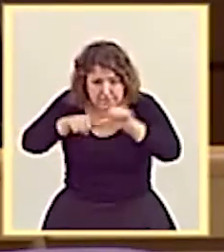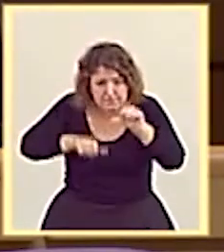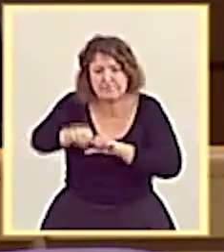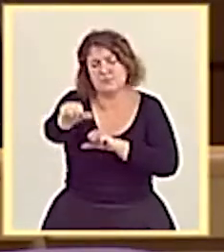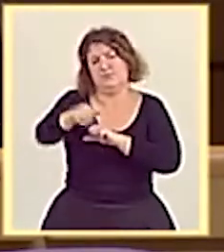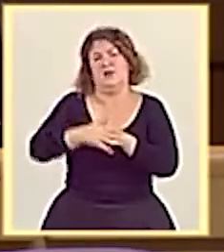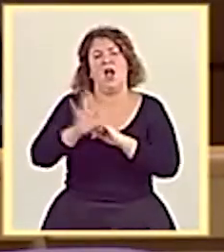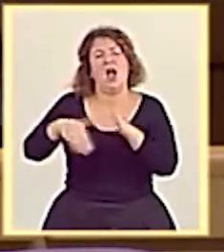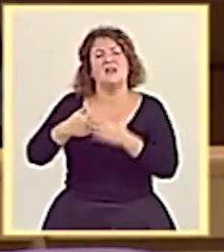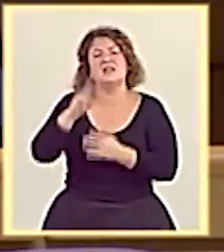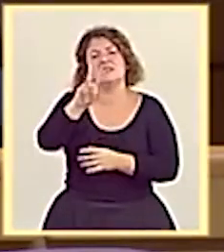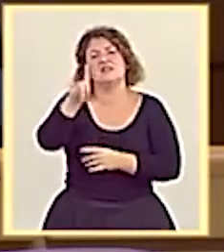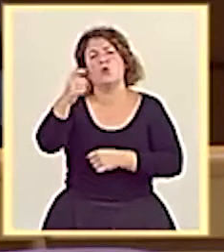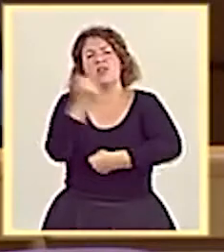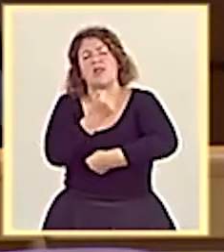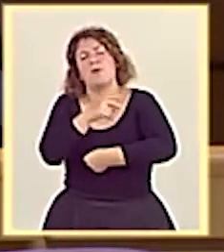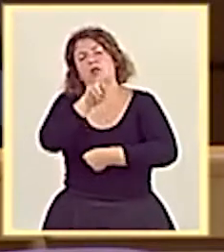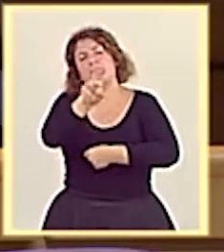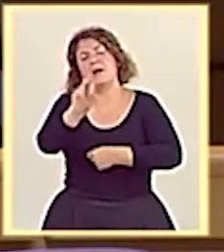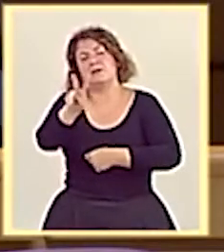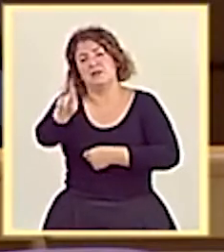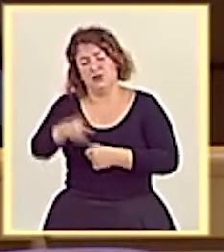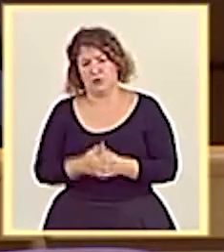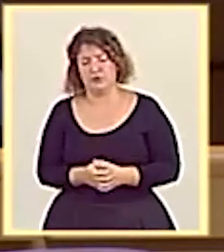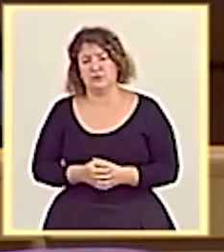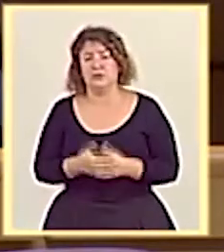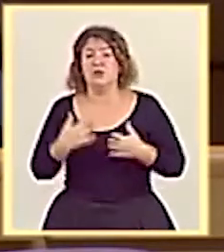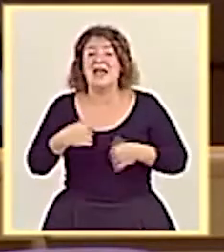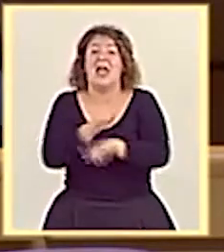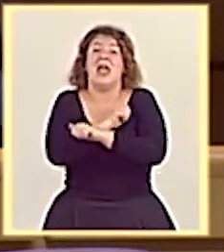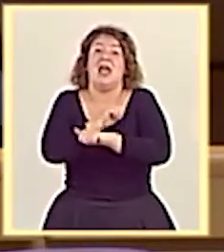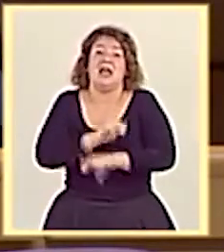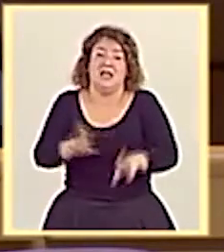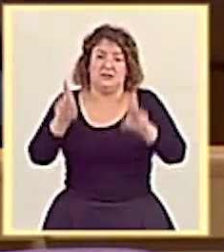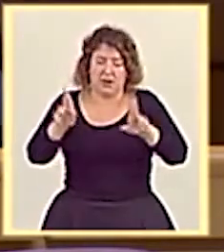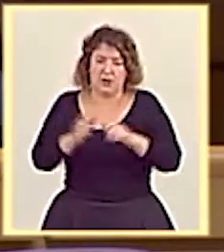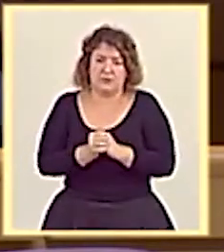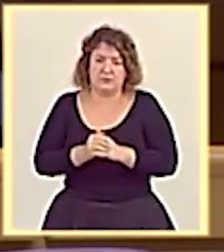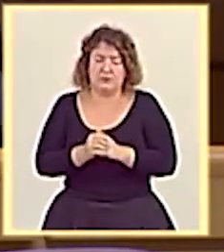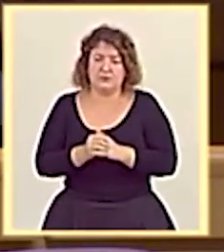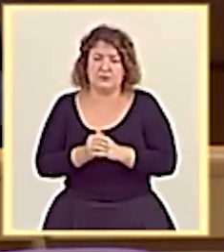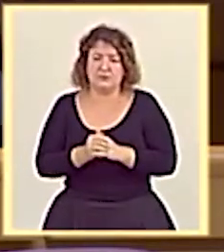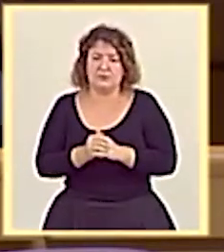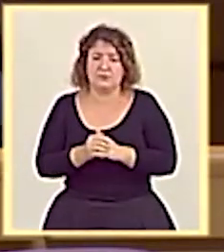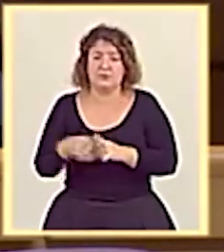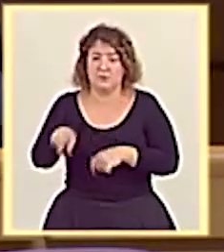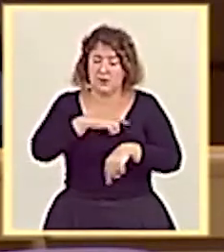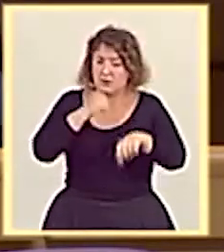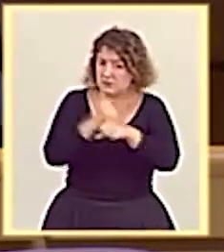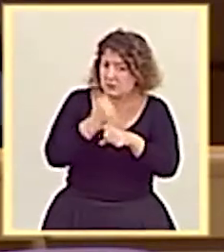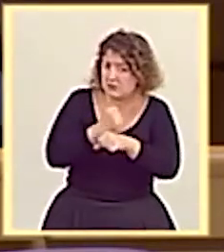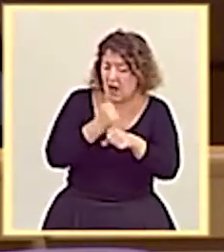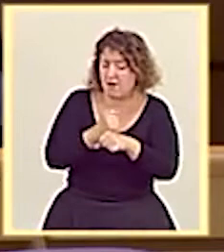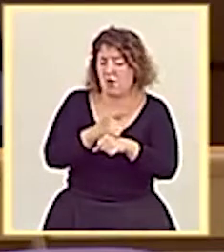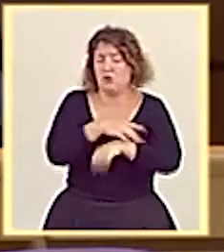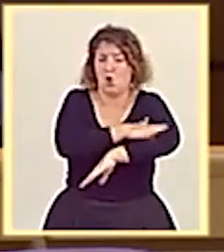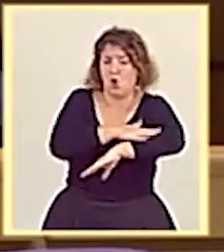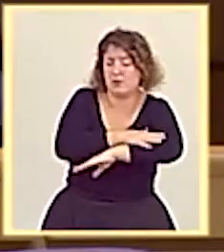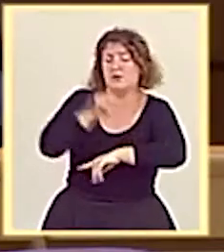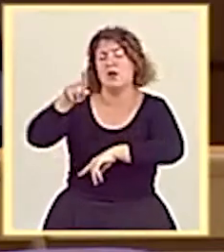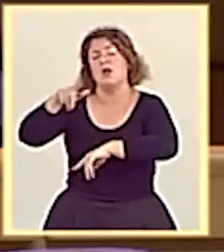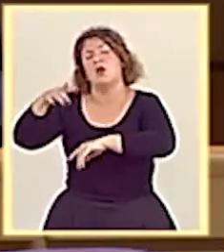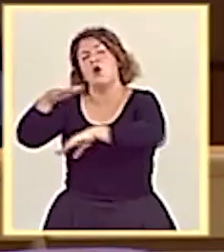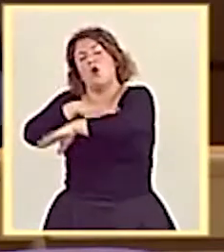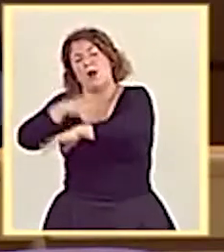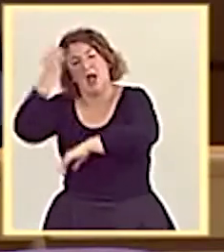hasta el 31 de diciembre de 2021. Espero que en el trabajo que va a emprender tanto con el Gobierno de Aragón como con la